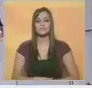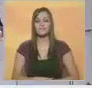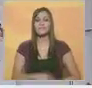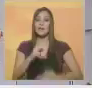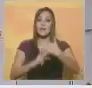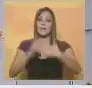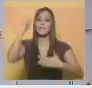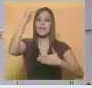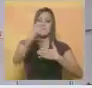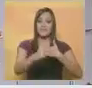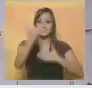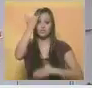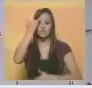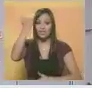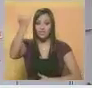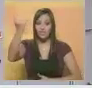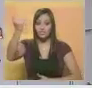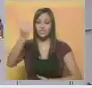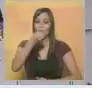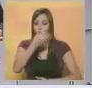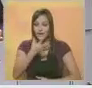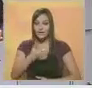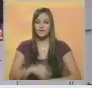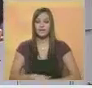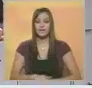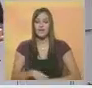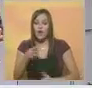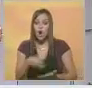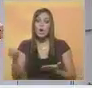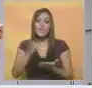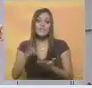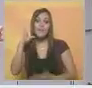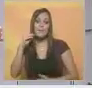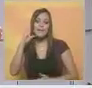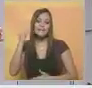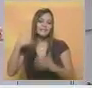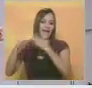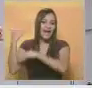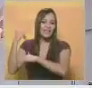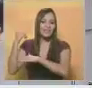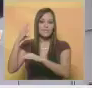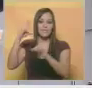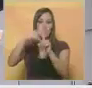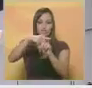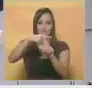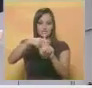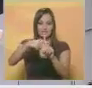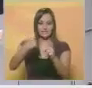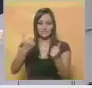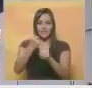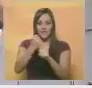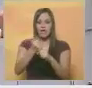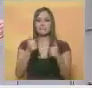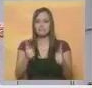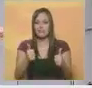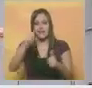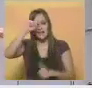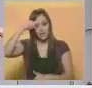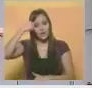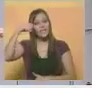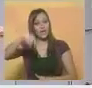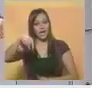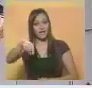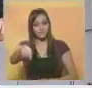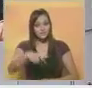Planificación estratégica. Retomar las experiencias positivas que aquí han sido recordadas.